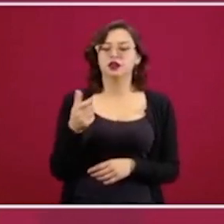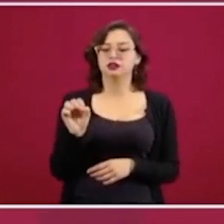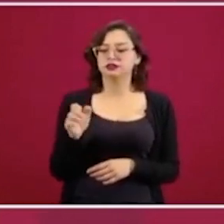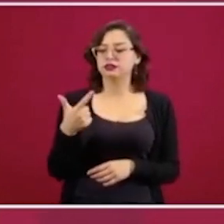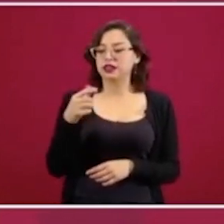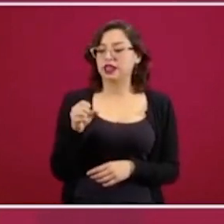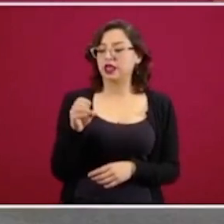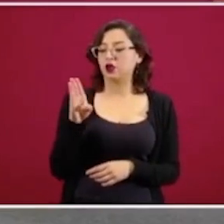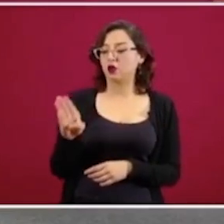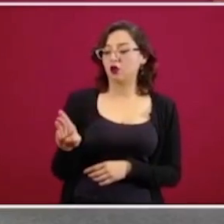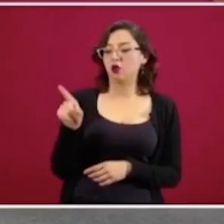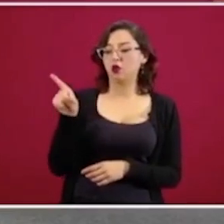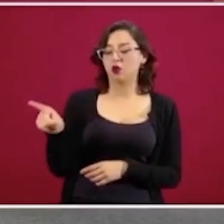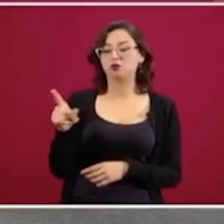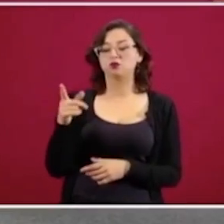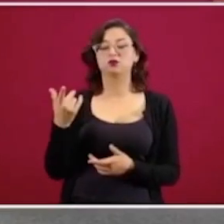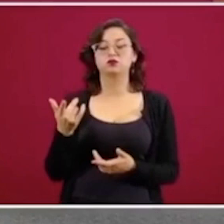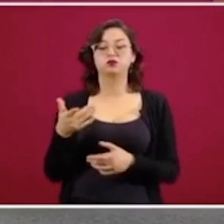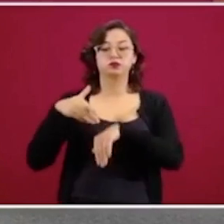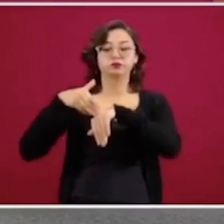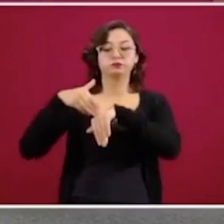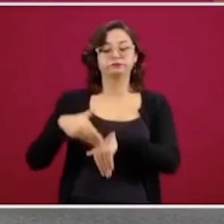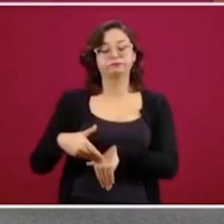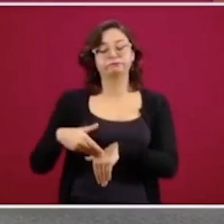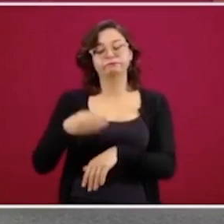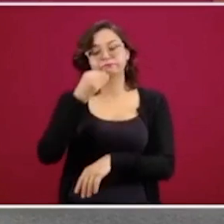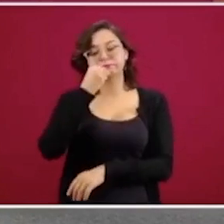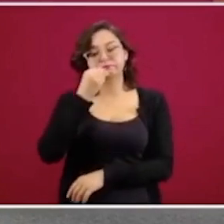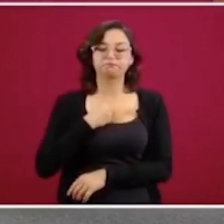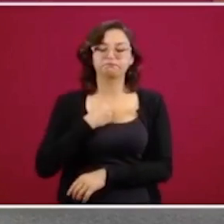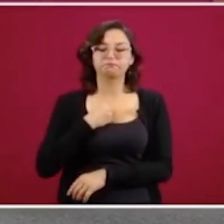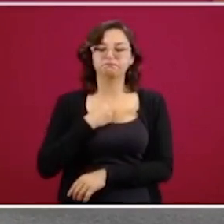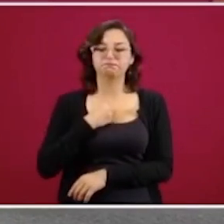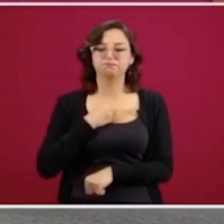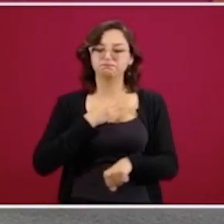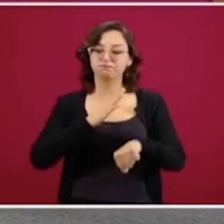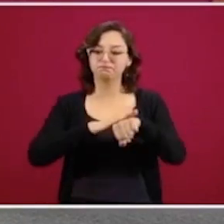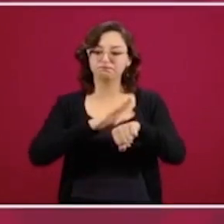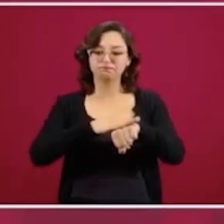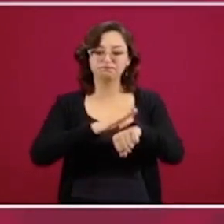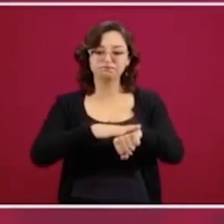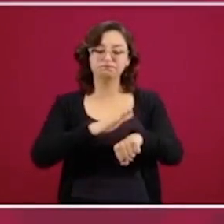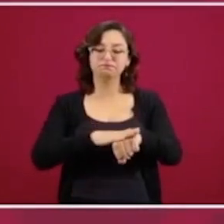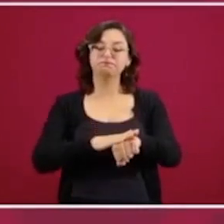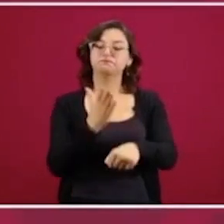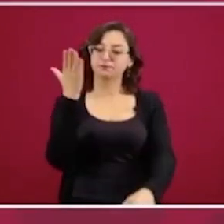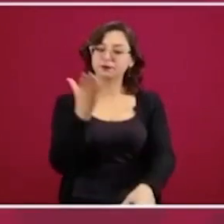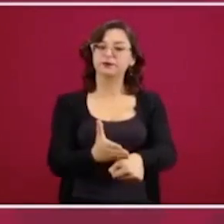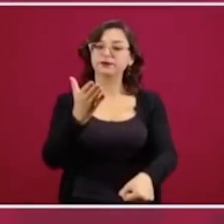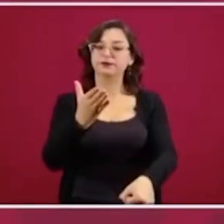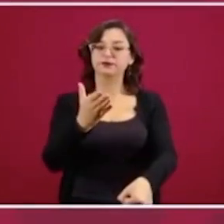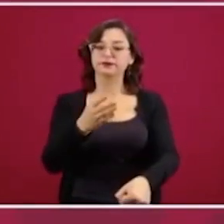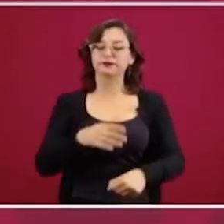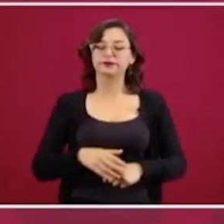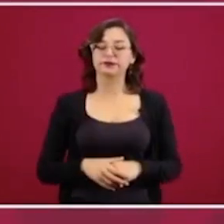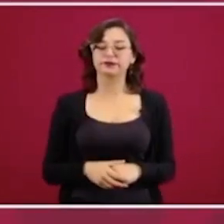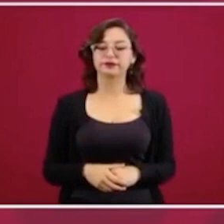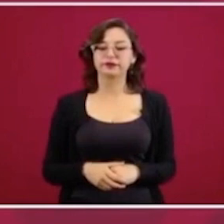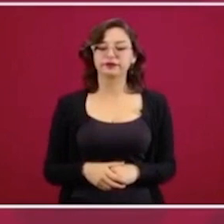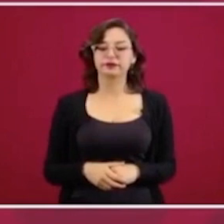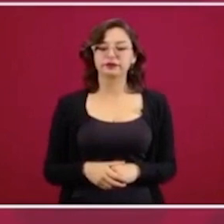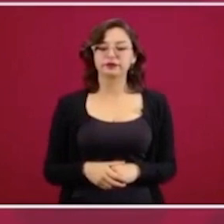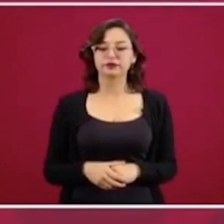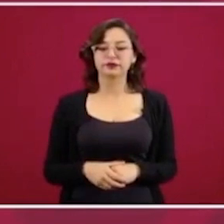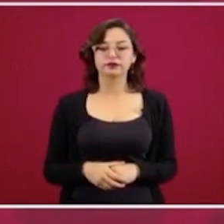el cumplimiento de su deber tuvieron que presentar una sanción, pero